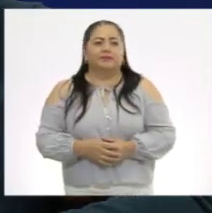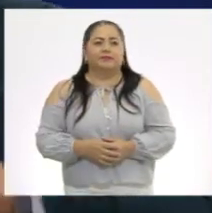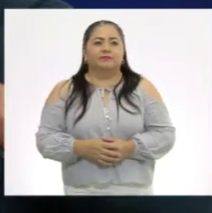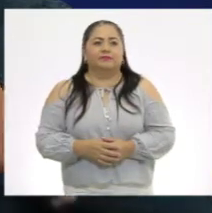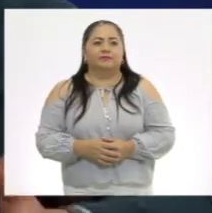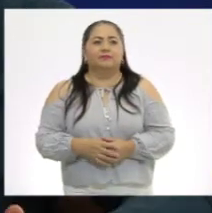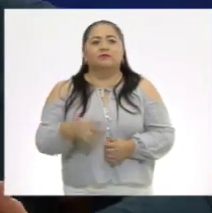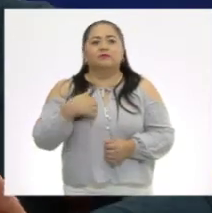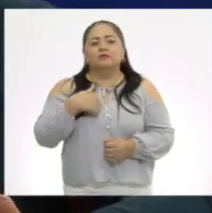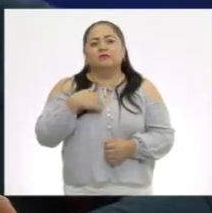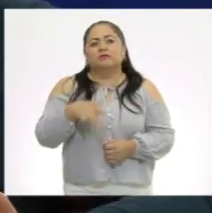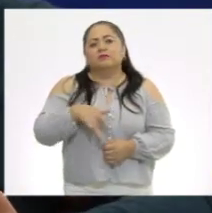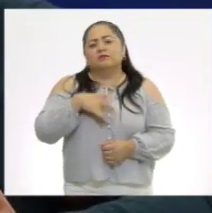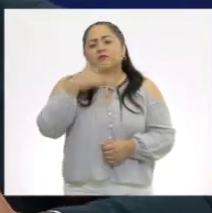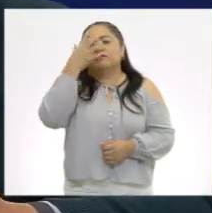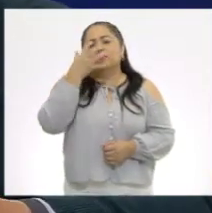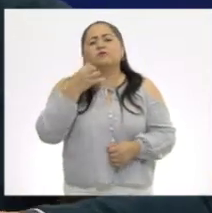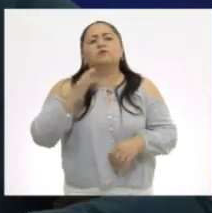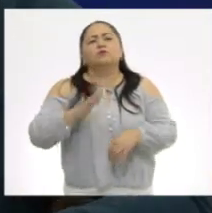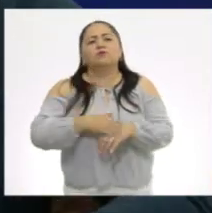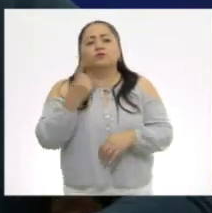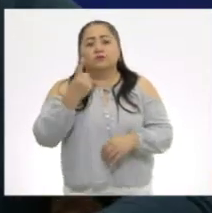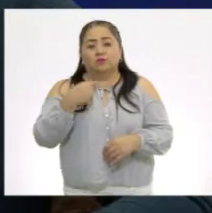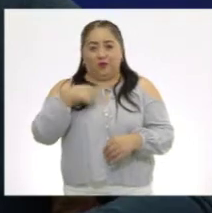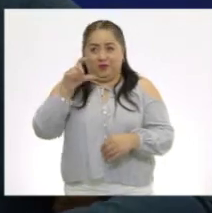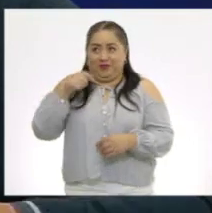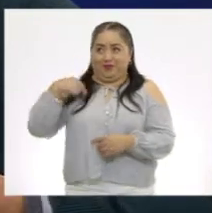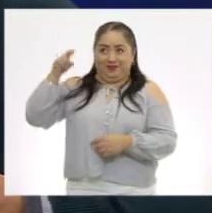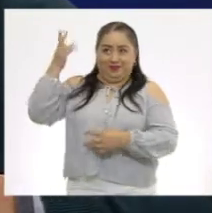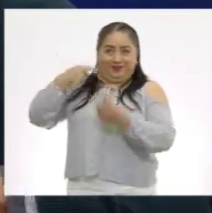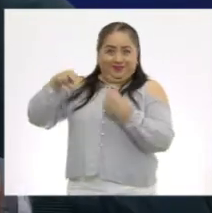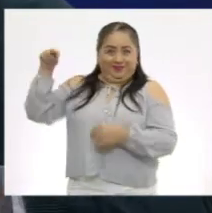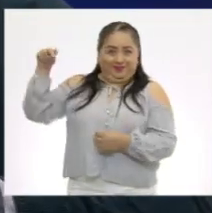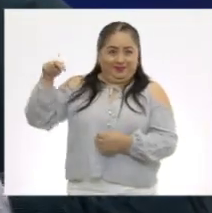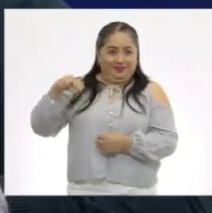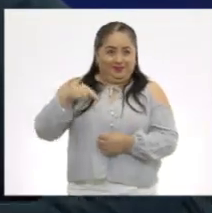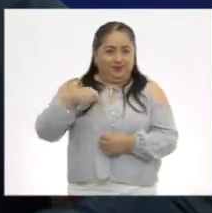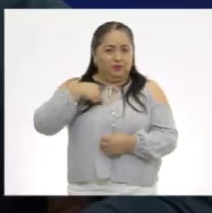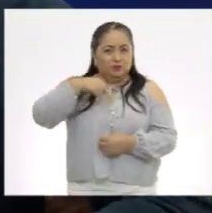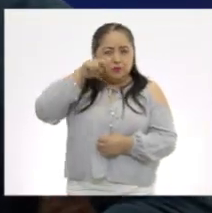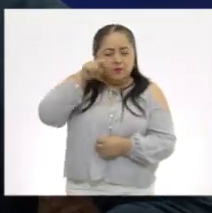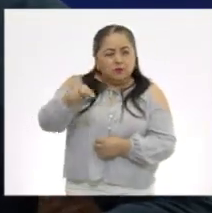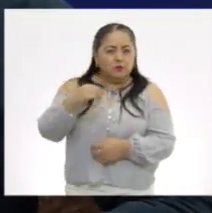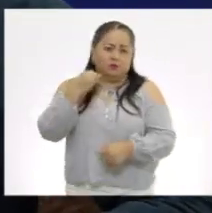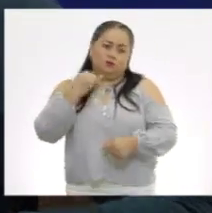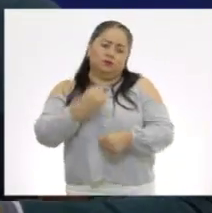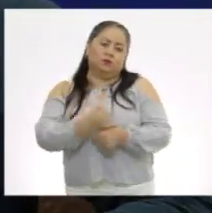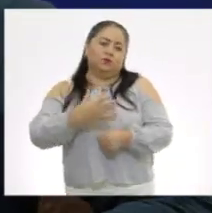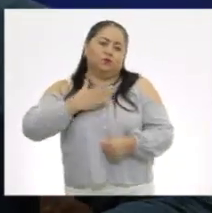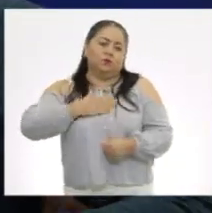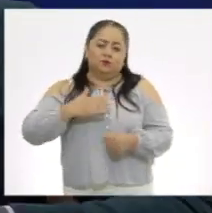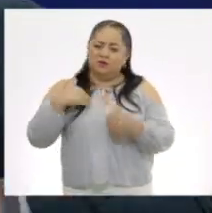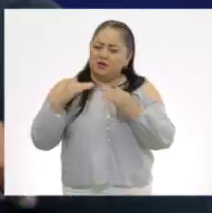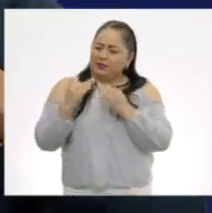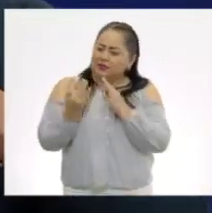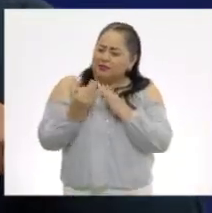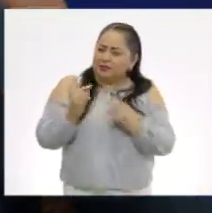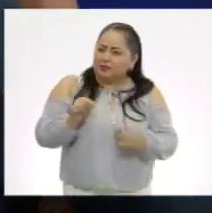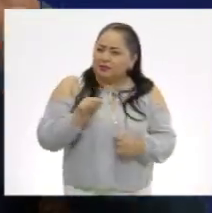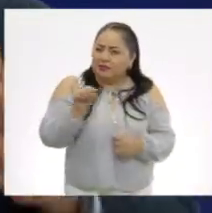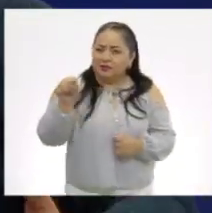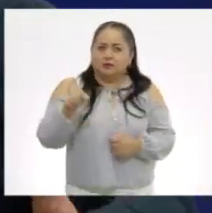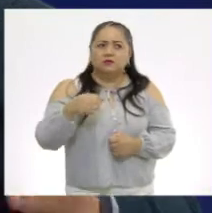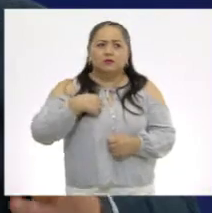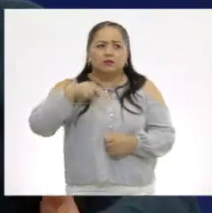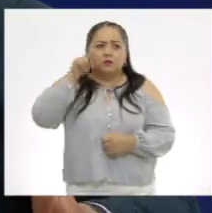Me sentía muy triste porque cuando venía para acá, observé una injusticia cerca de mi casa y...